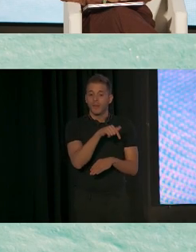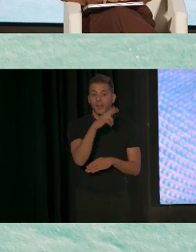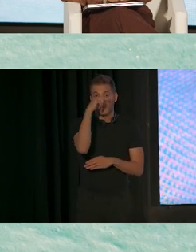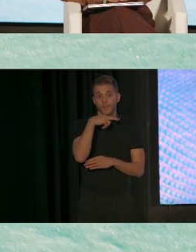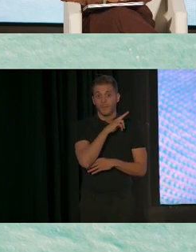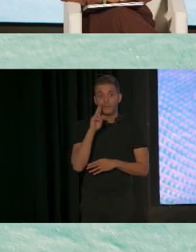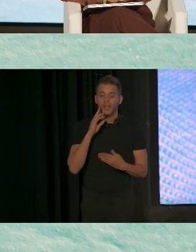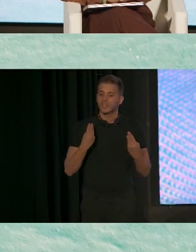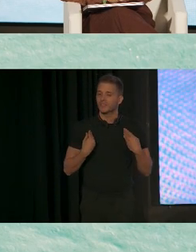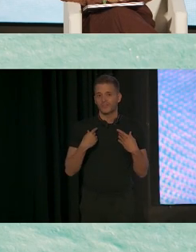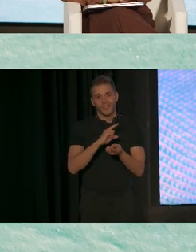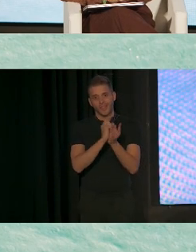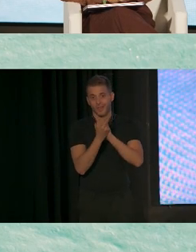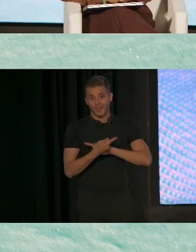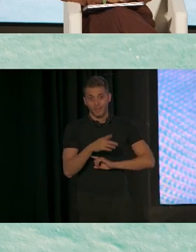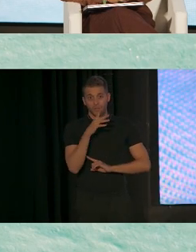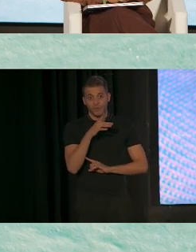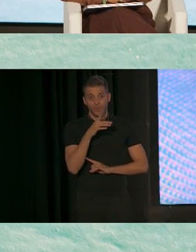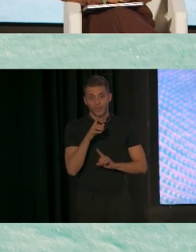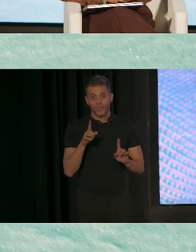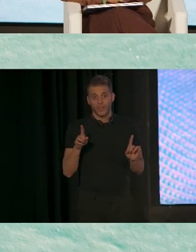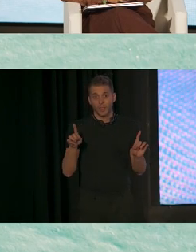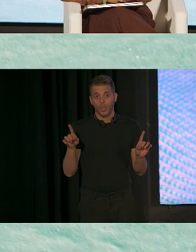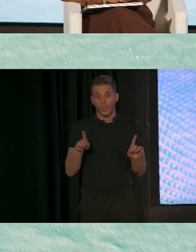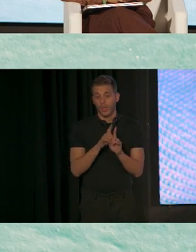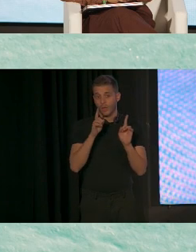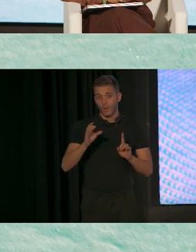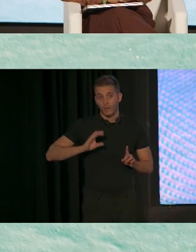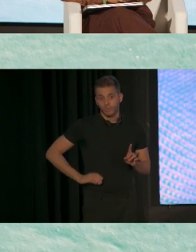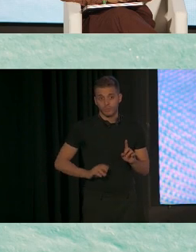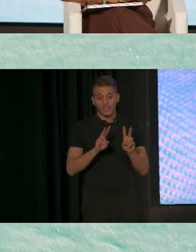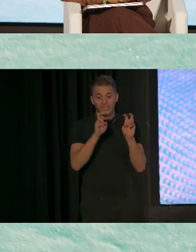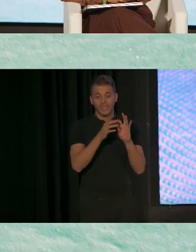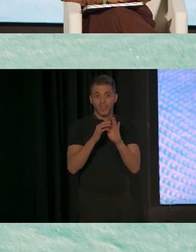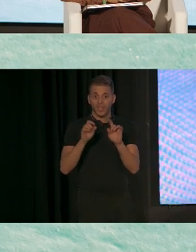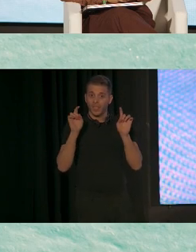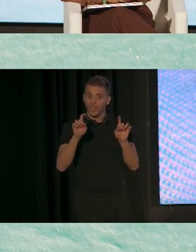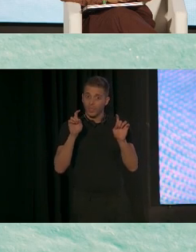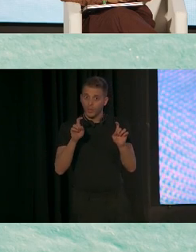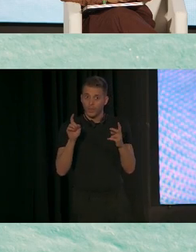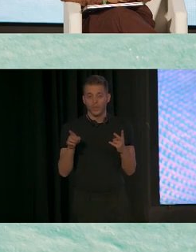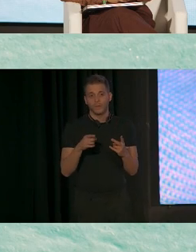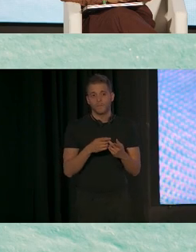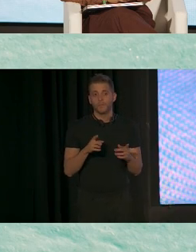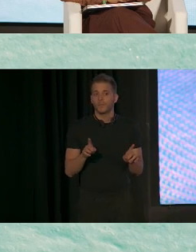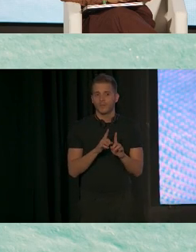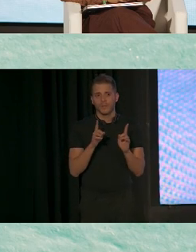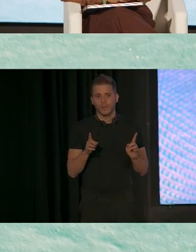y importan sus salarios a nivel de educación. La organización debería